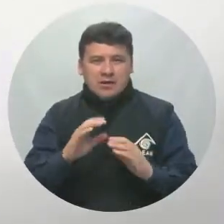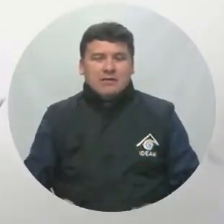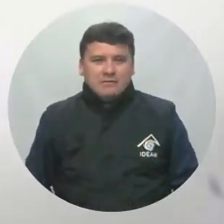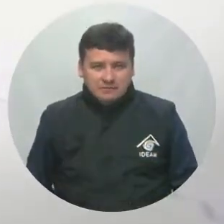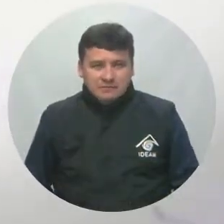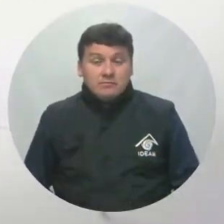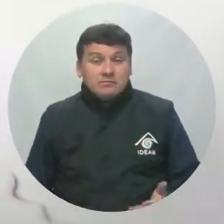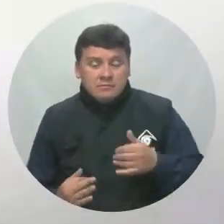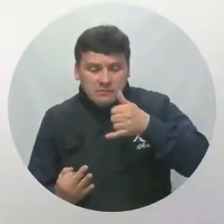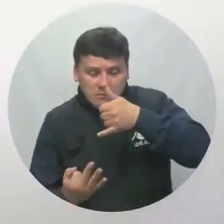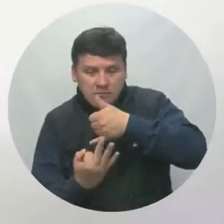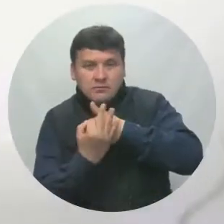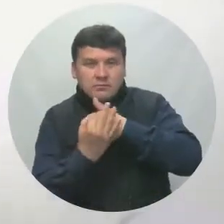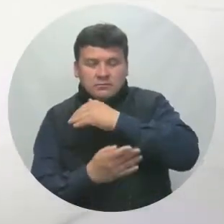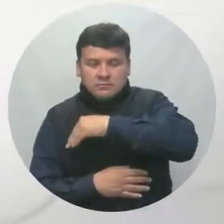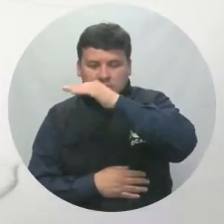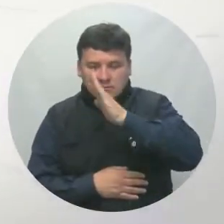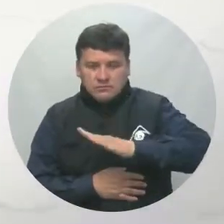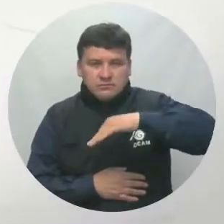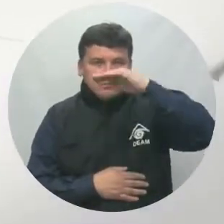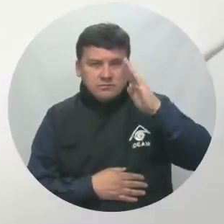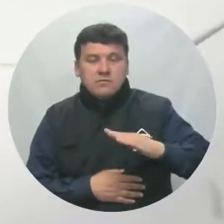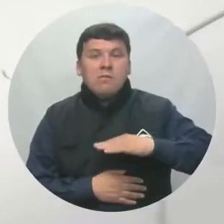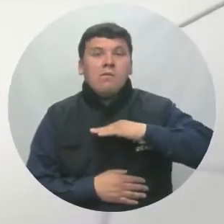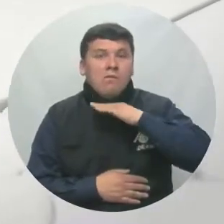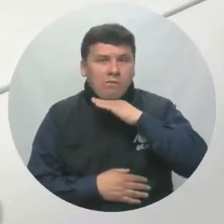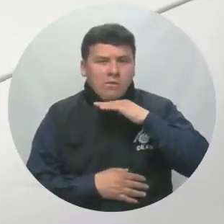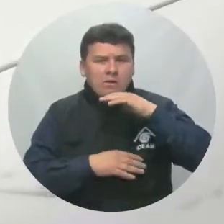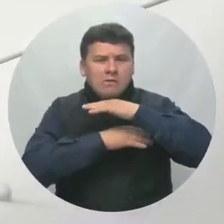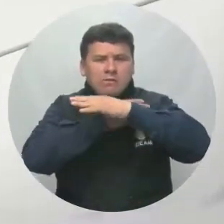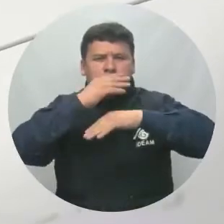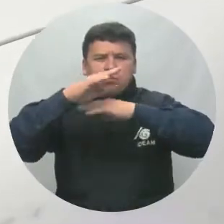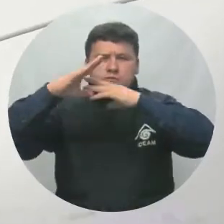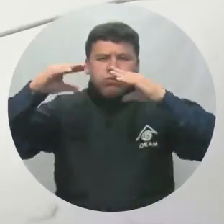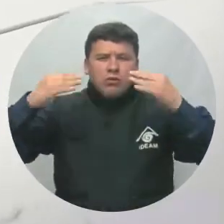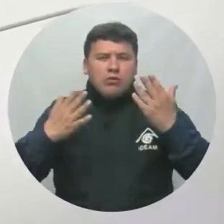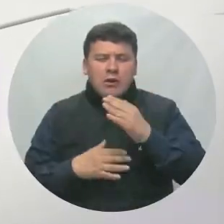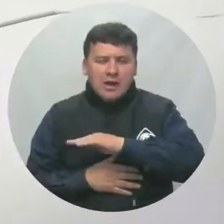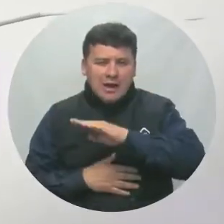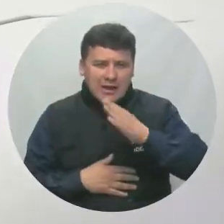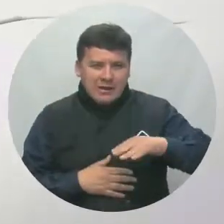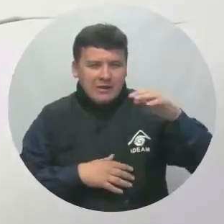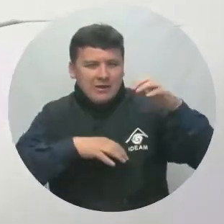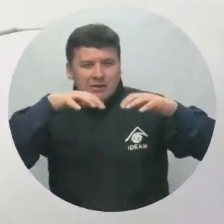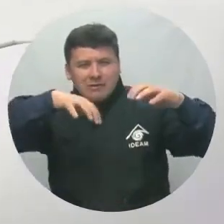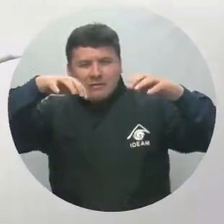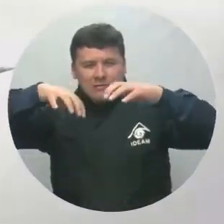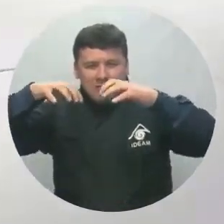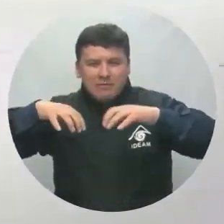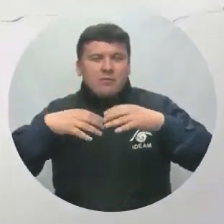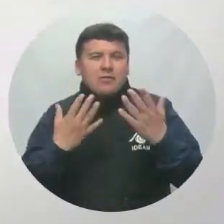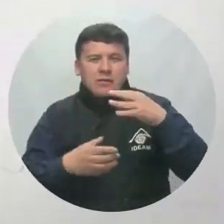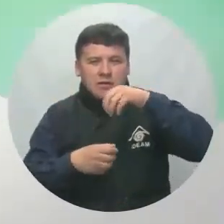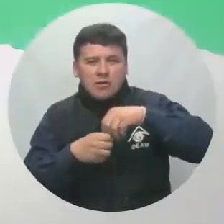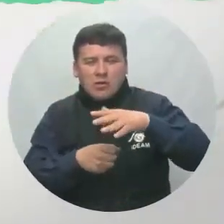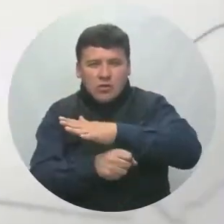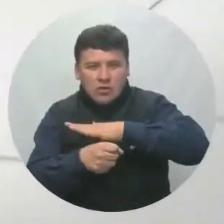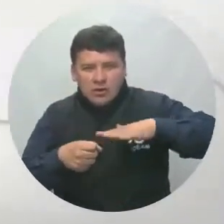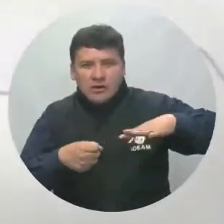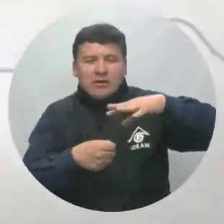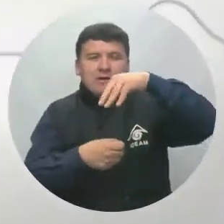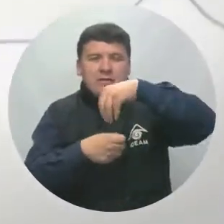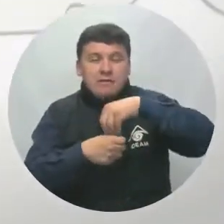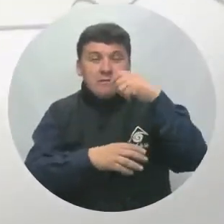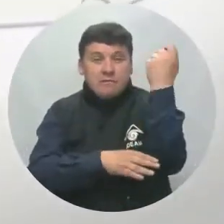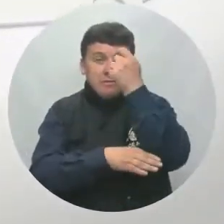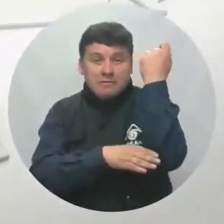En nuestra zona andina las montañas tendrán bastante actividad nubosa con lluvias en Antioquia y lloviznas intensas en zonas de Cundinamarca.